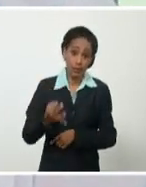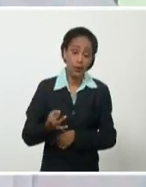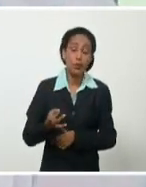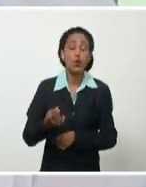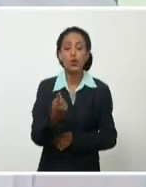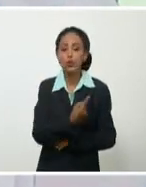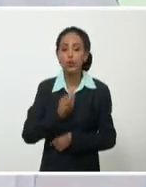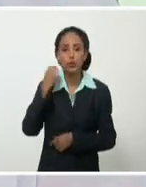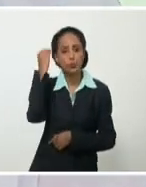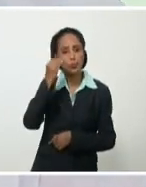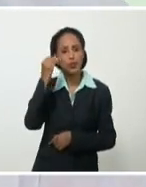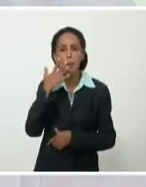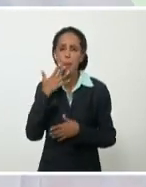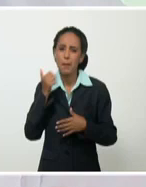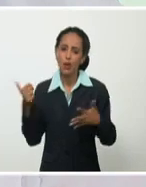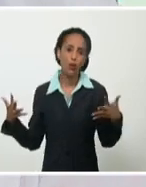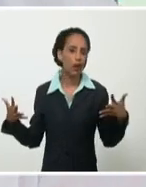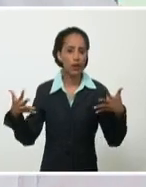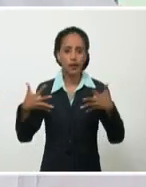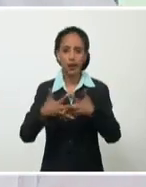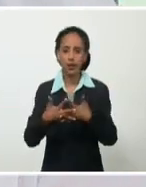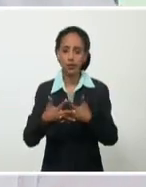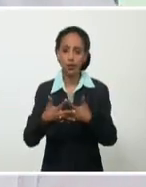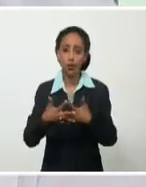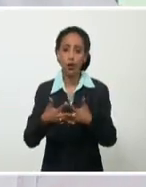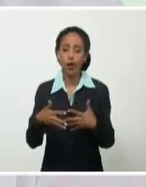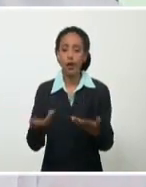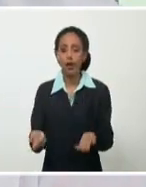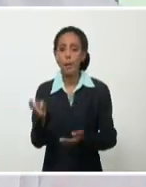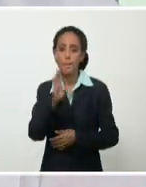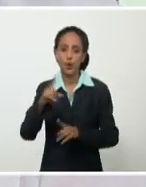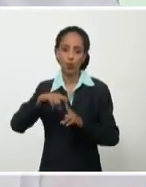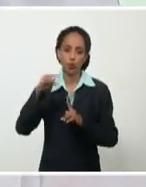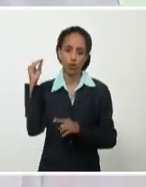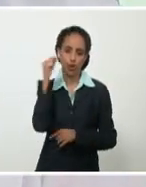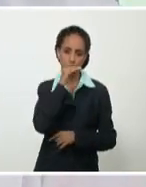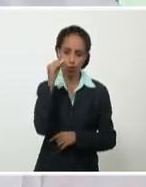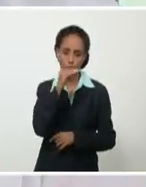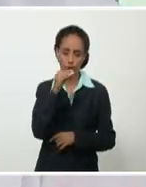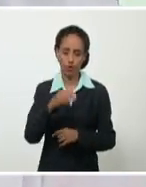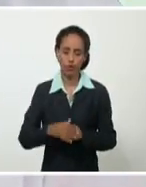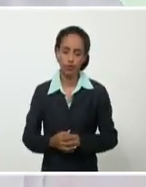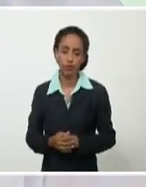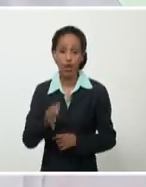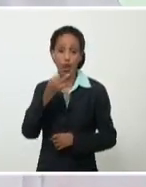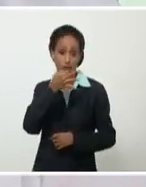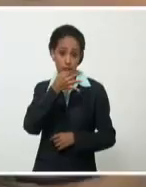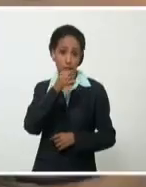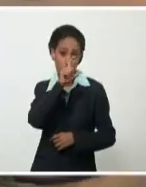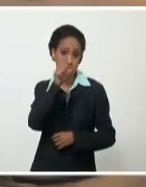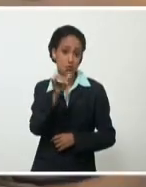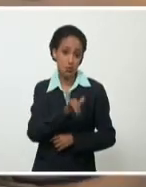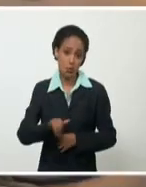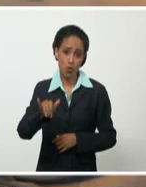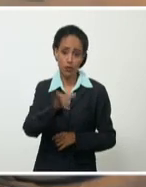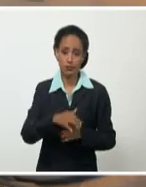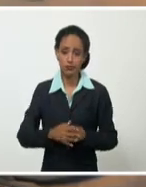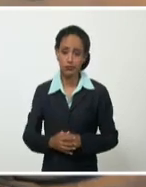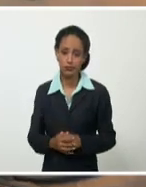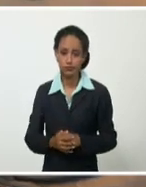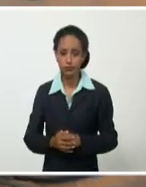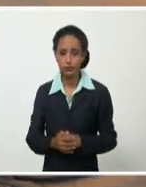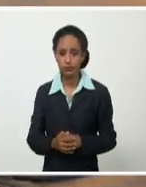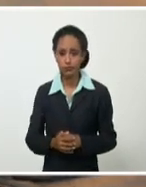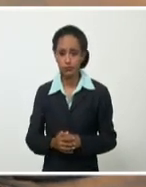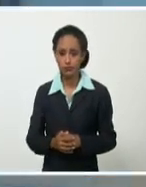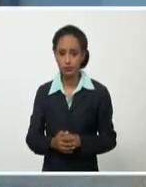en fortalecer la colaboración en el campo de la biotecnología y en el sector farmacéutico en general. En el aniversario